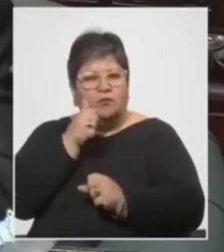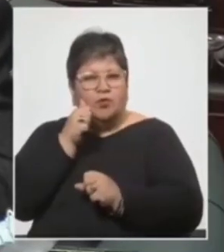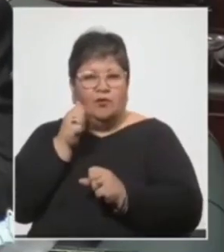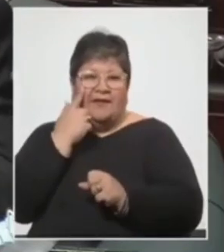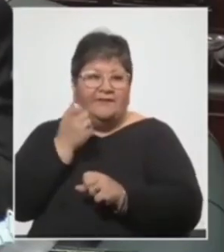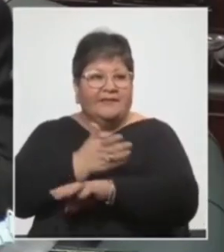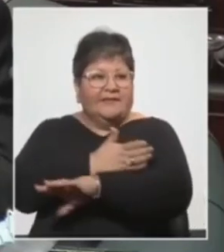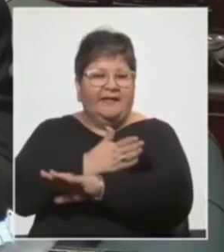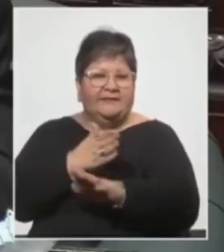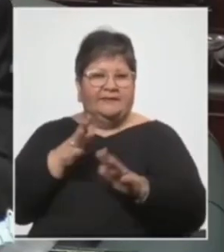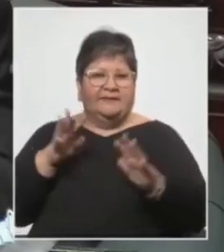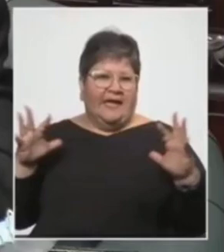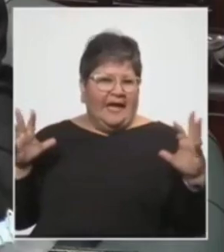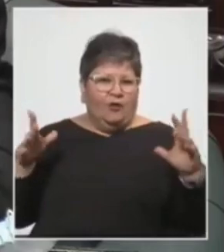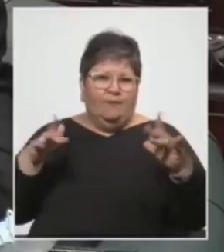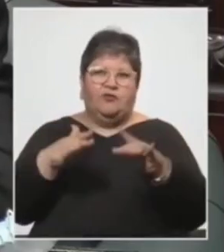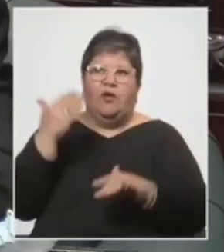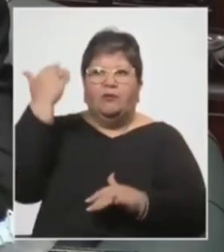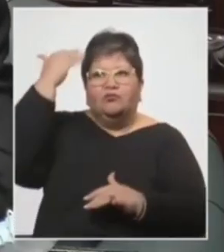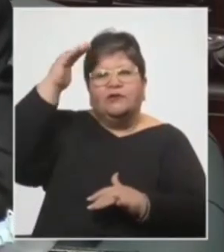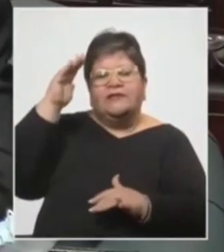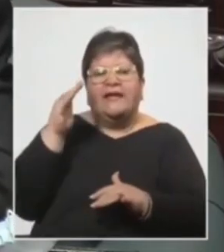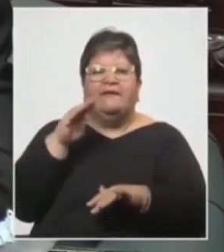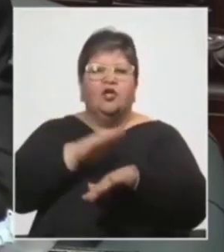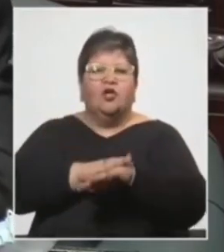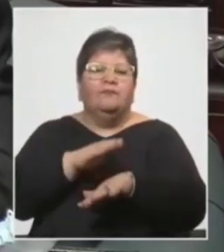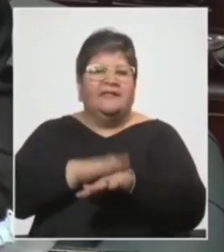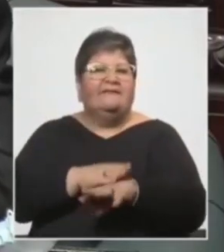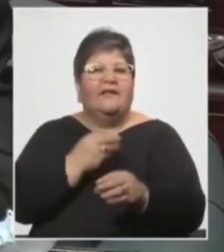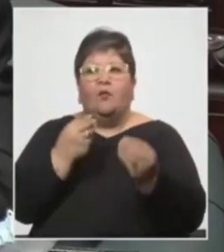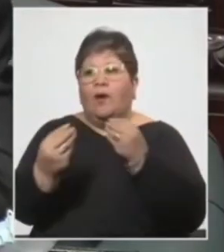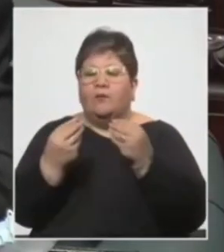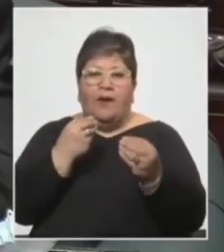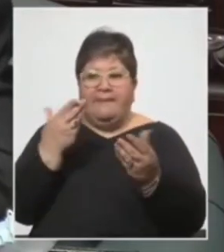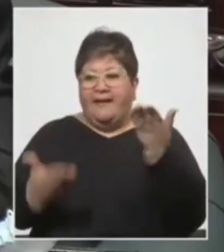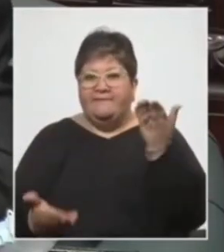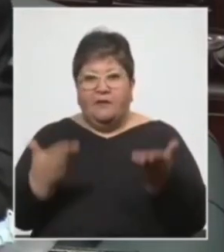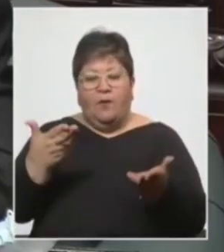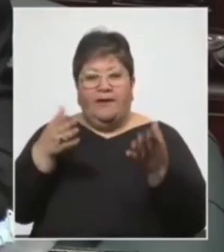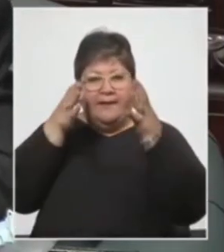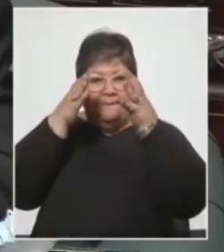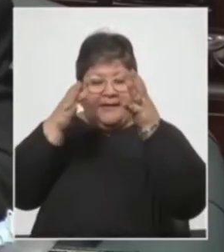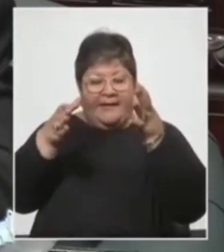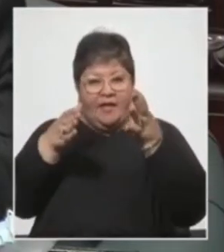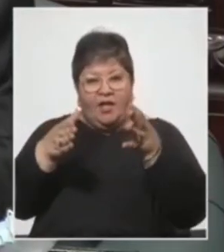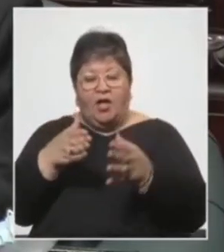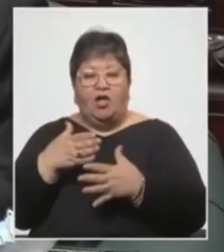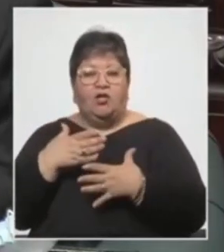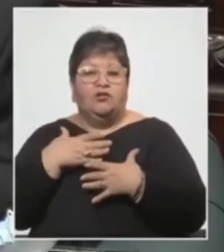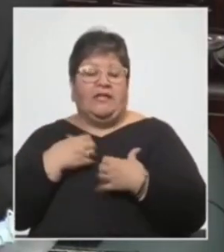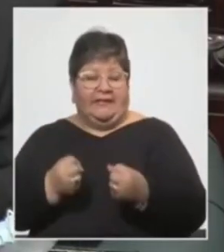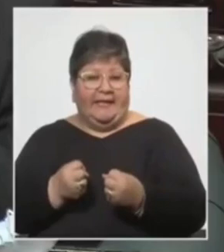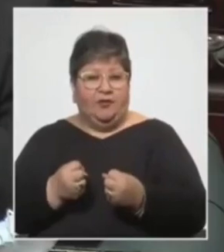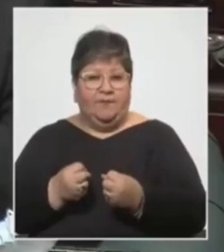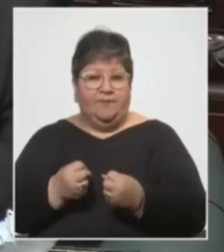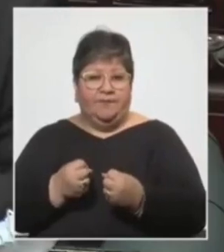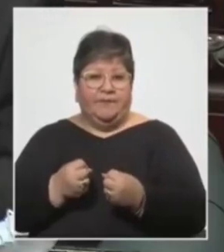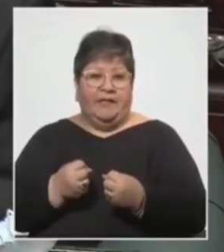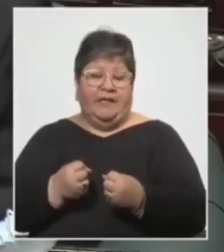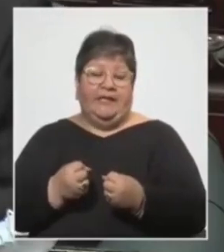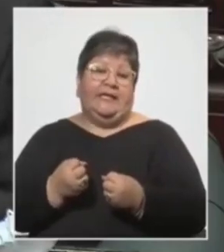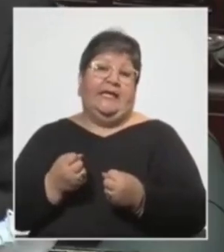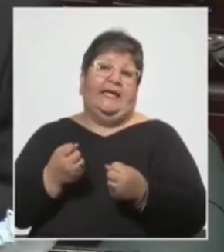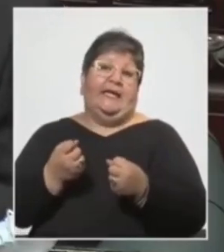dejando en claro cuál es la autoridad competente para evaluar el riesgo sanitario y evitarnos el riesgo de que en 24